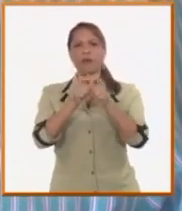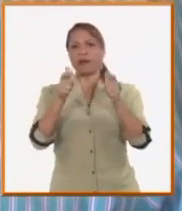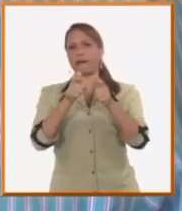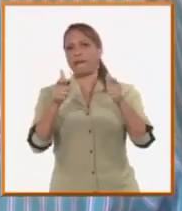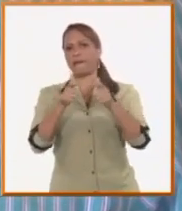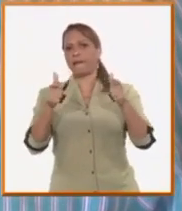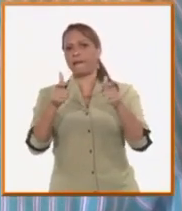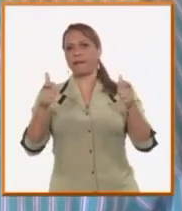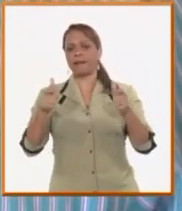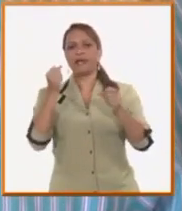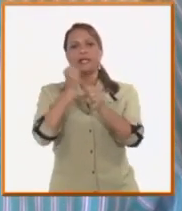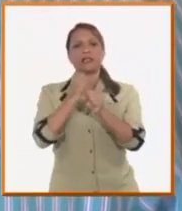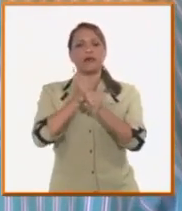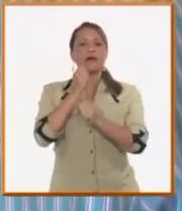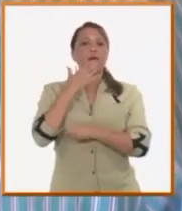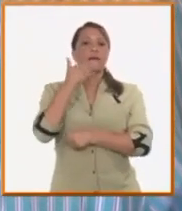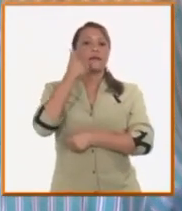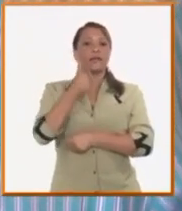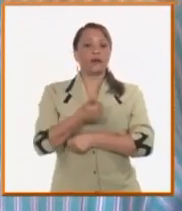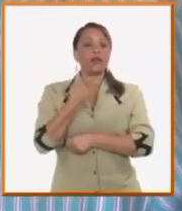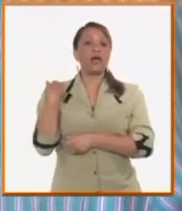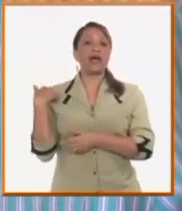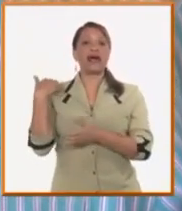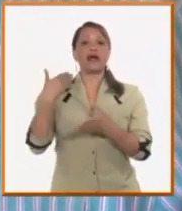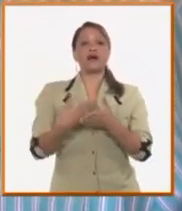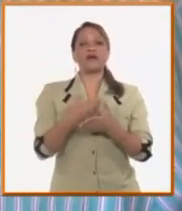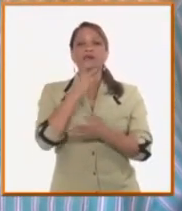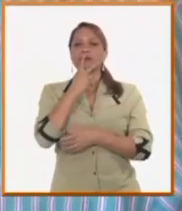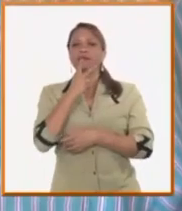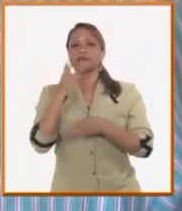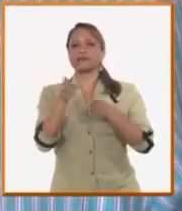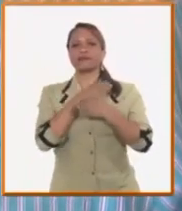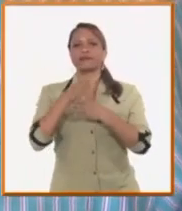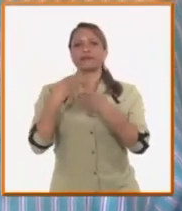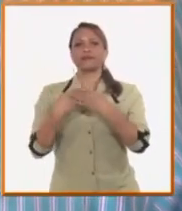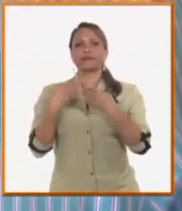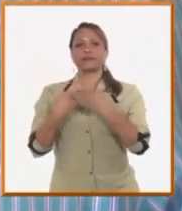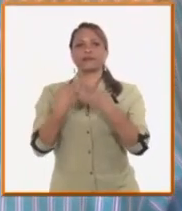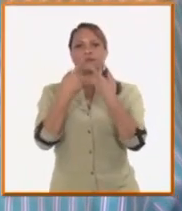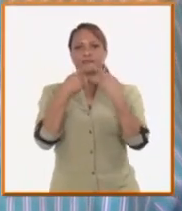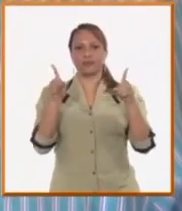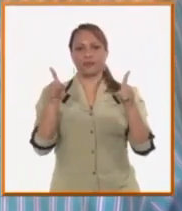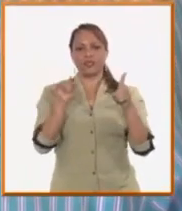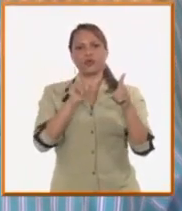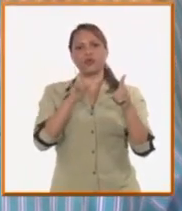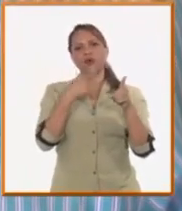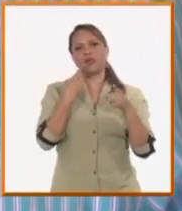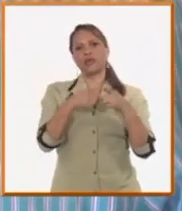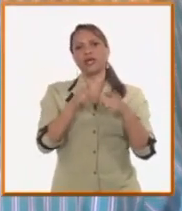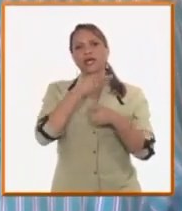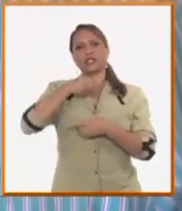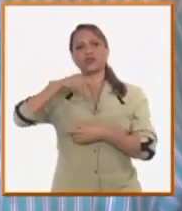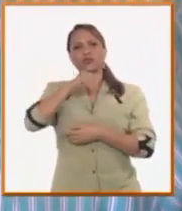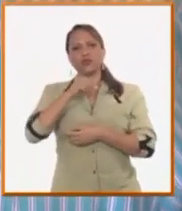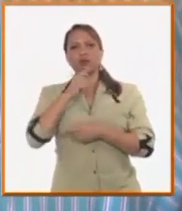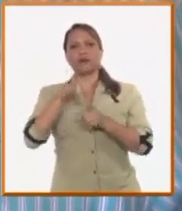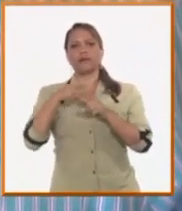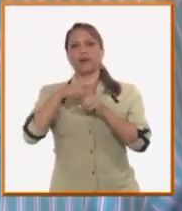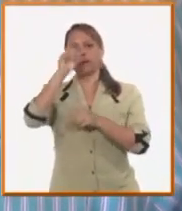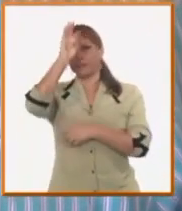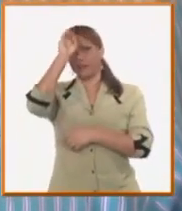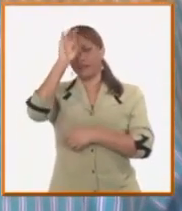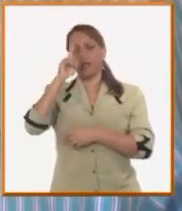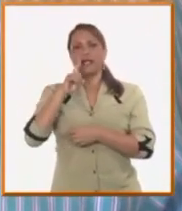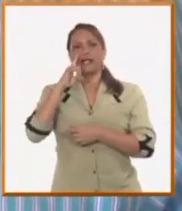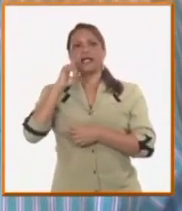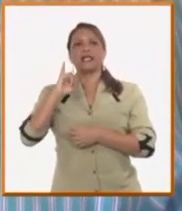el trabajo y en este momento nosotros atendemos varios sectores estratégicos del país, además del azúcar atendemos la minería, el níquel,